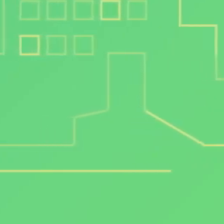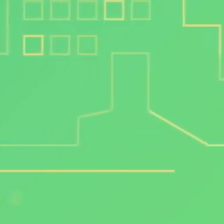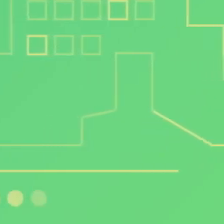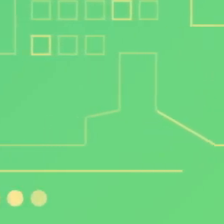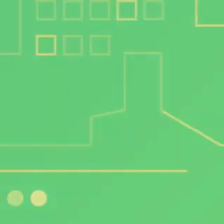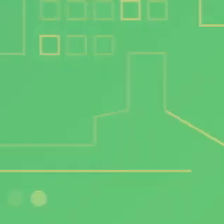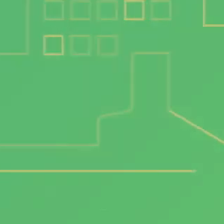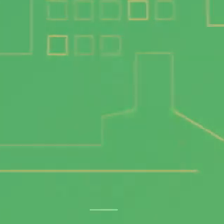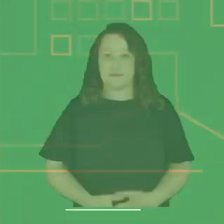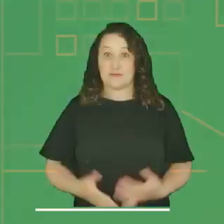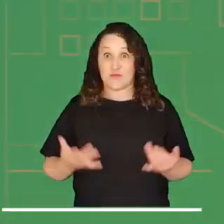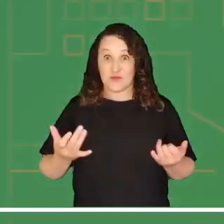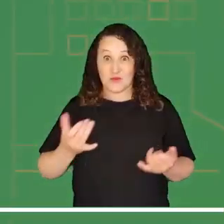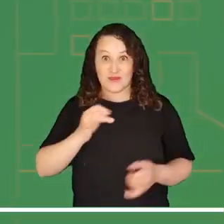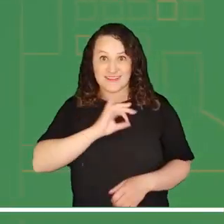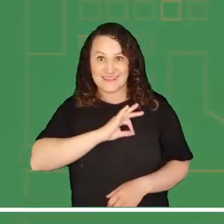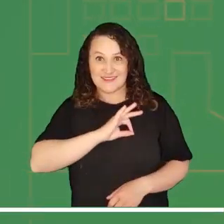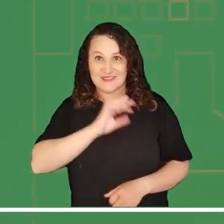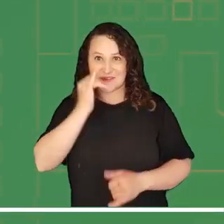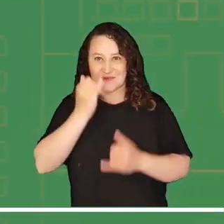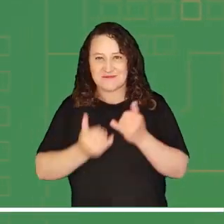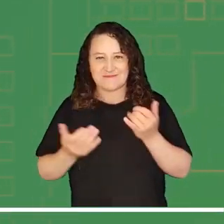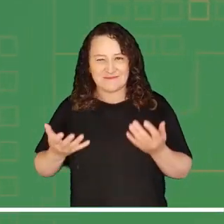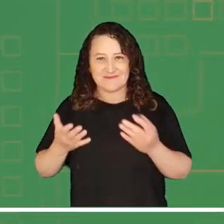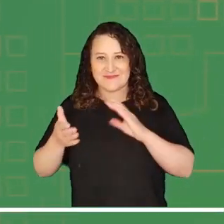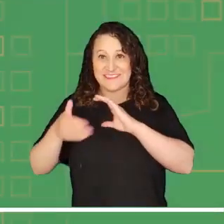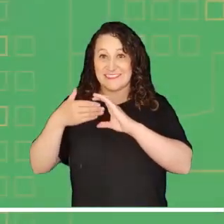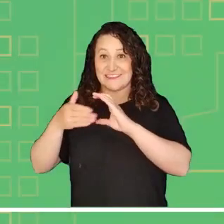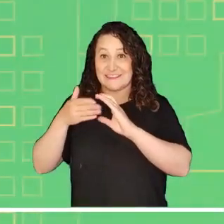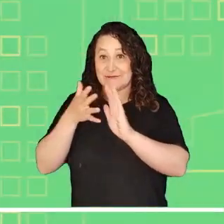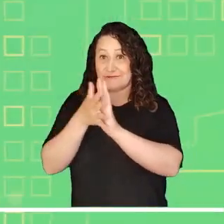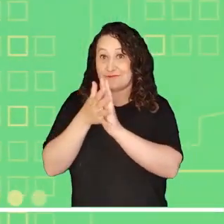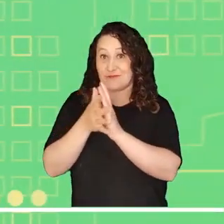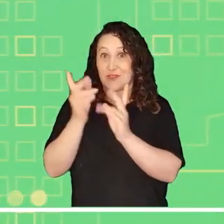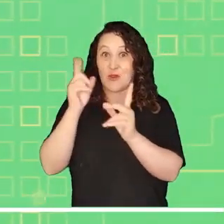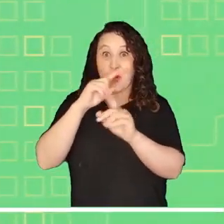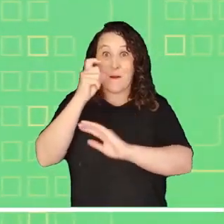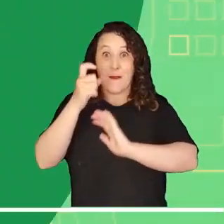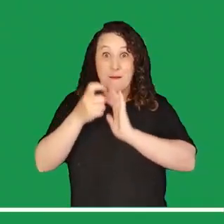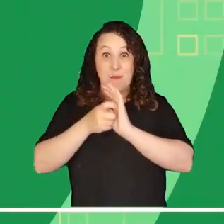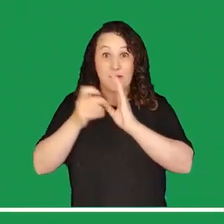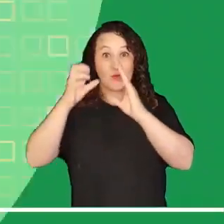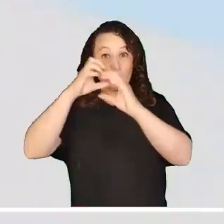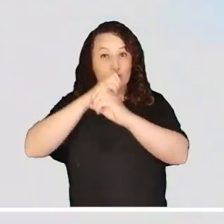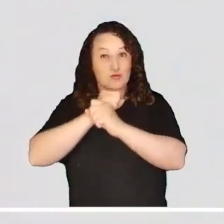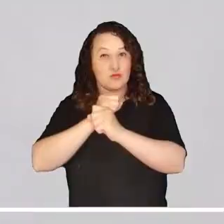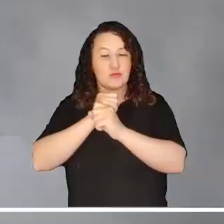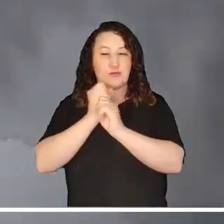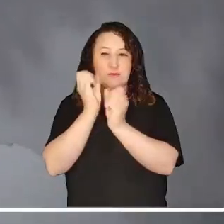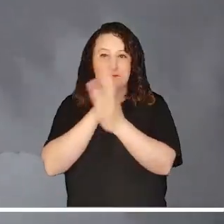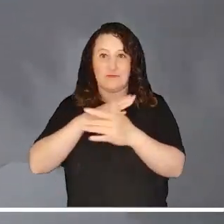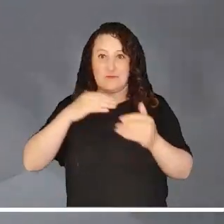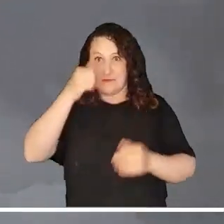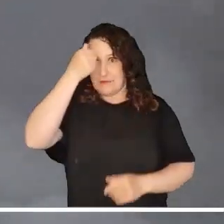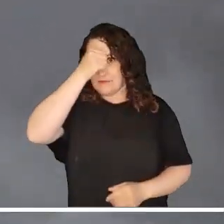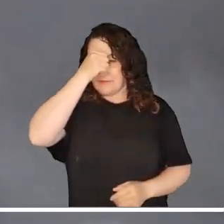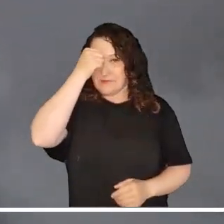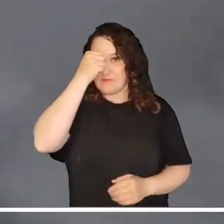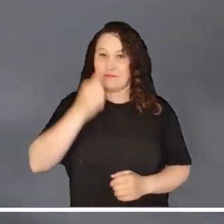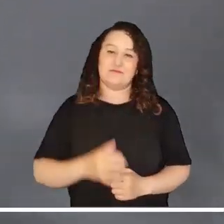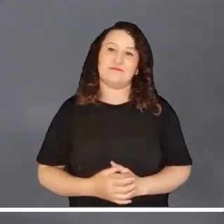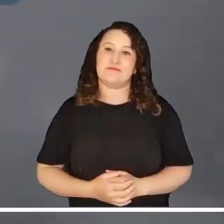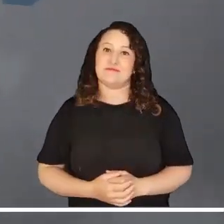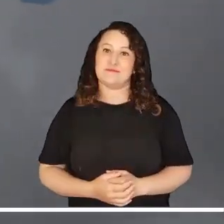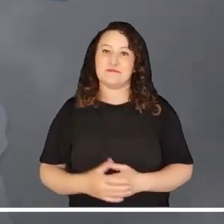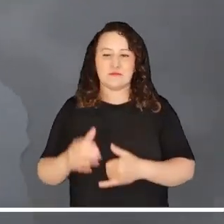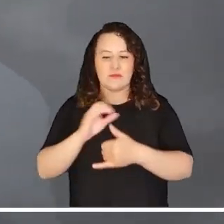Despedimos este sábado con el pronóstico meteorológico para la noche de hoy y madrugada del domingo. El Caribe colombiano anochece